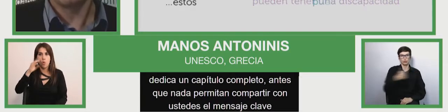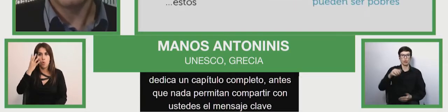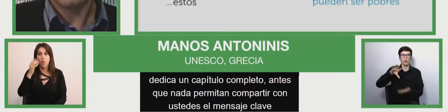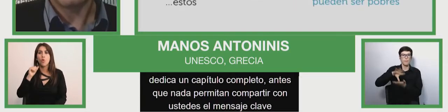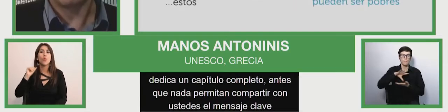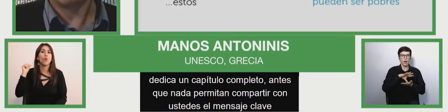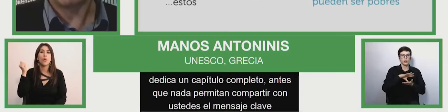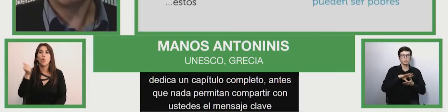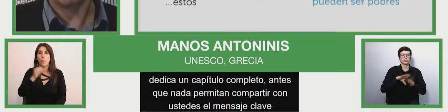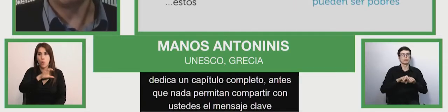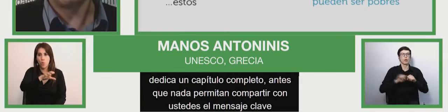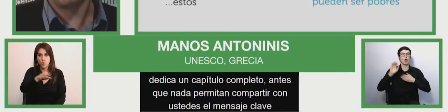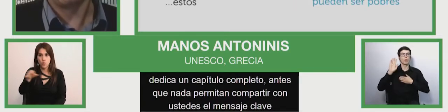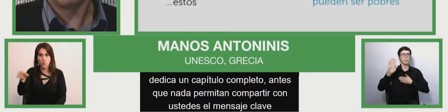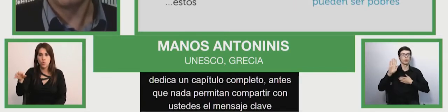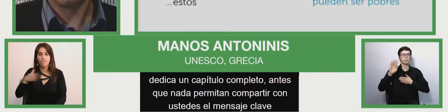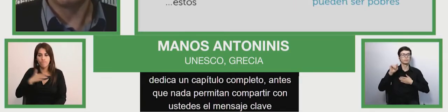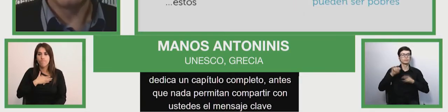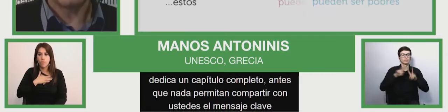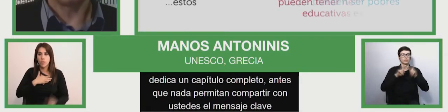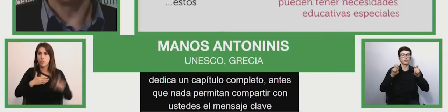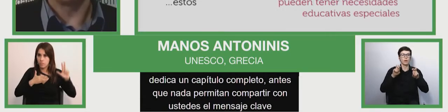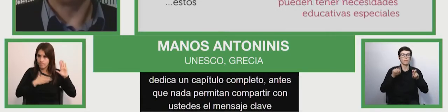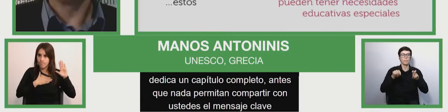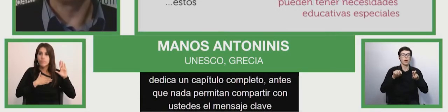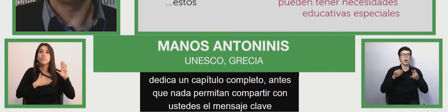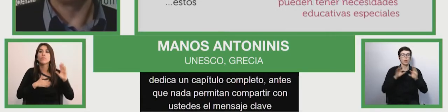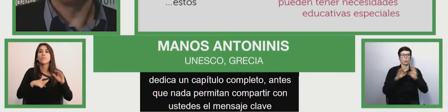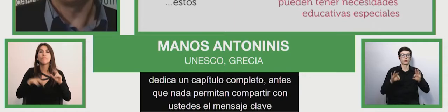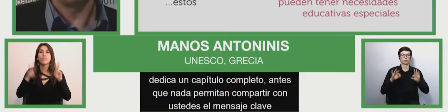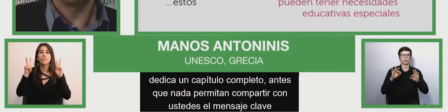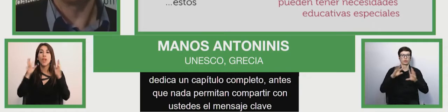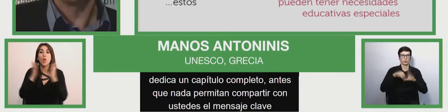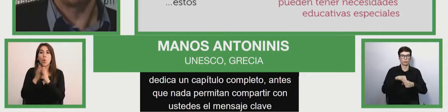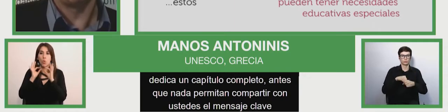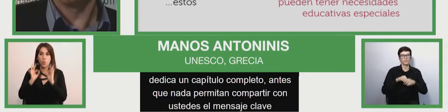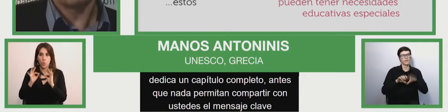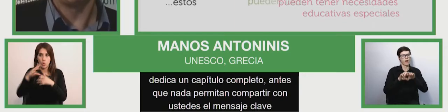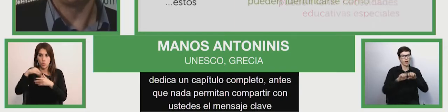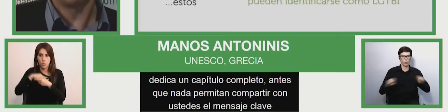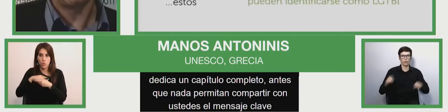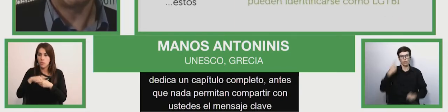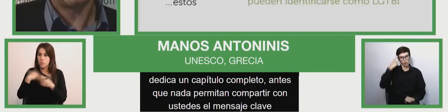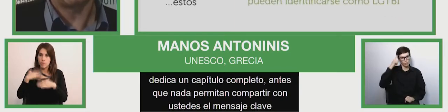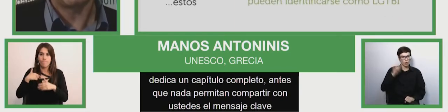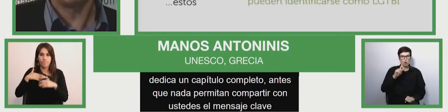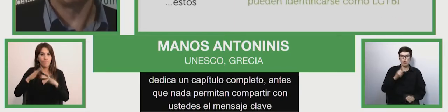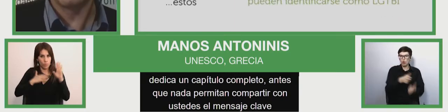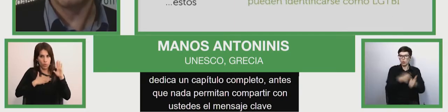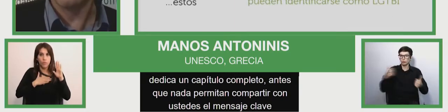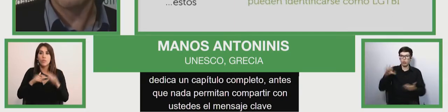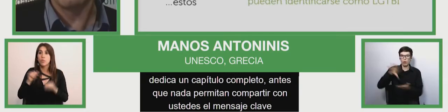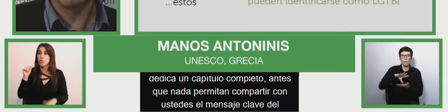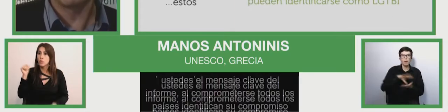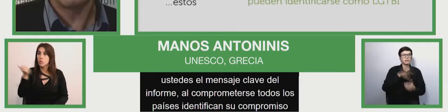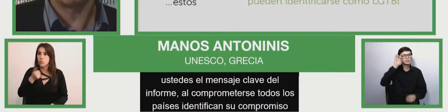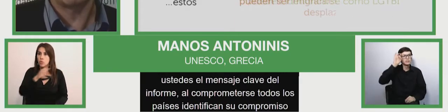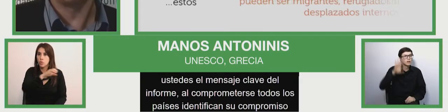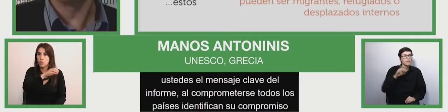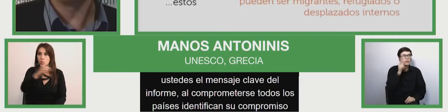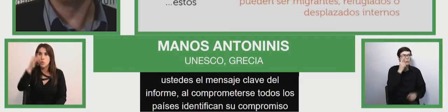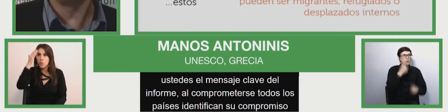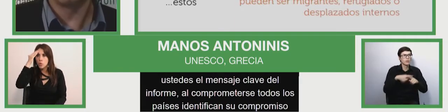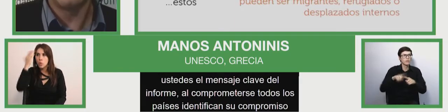con la educación inclusiva. Sin embargo, es justo decir que no todos los países tenían claridad sobre los compromisos que